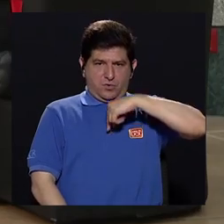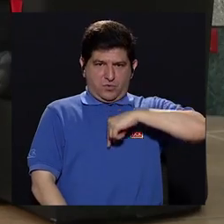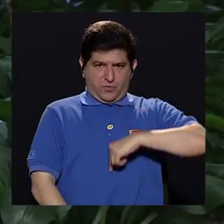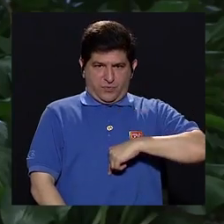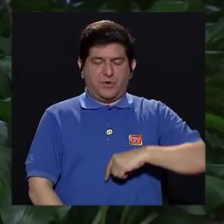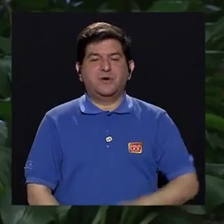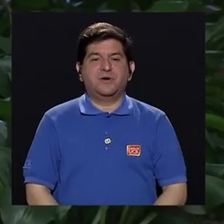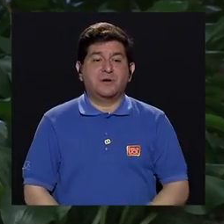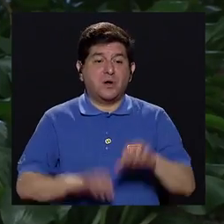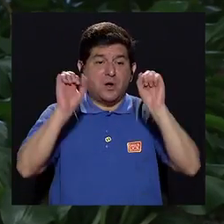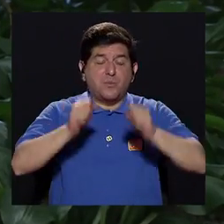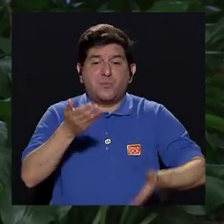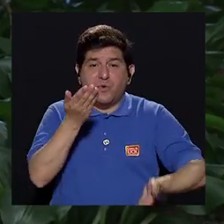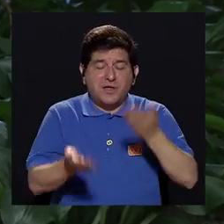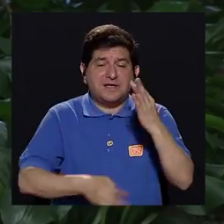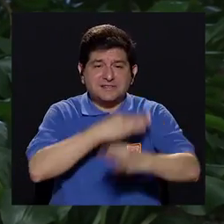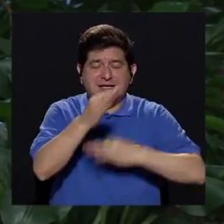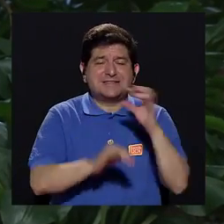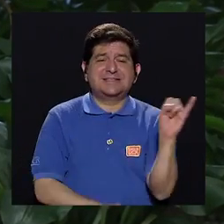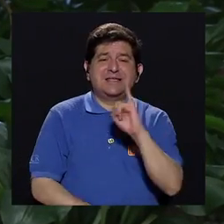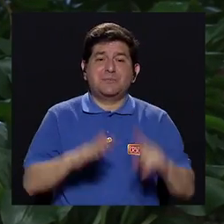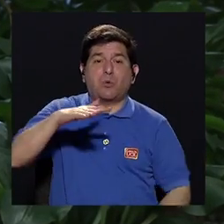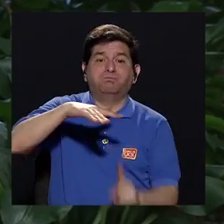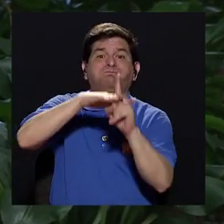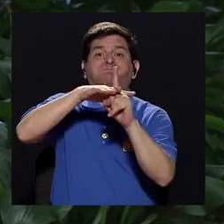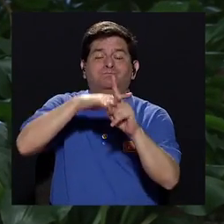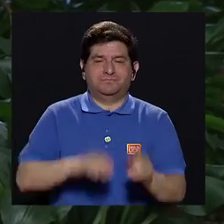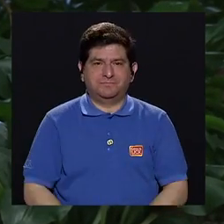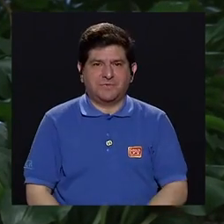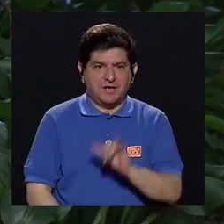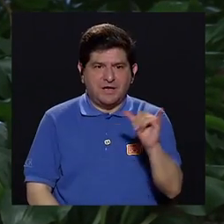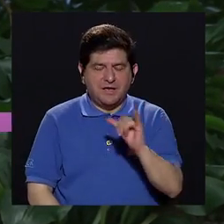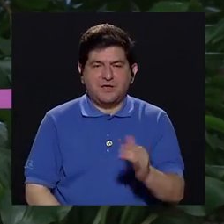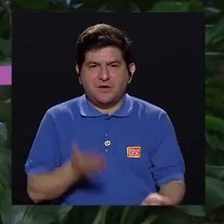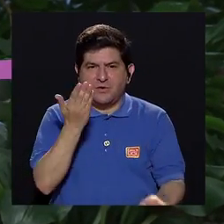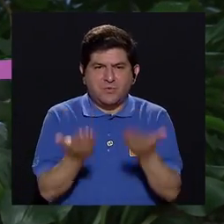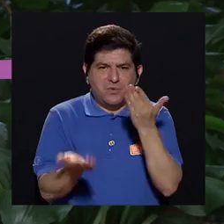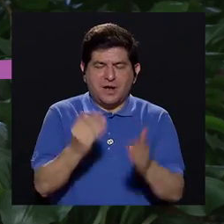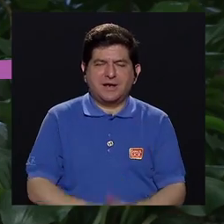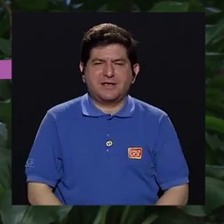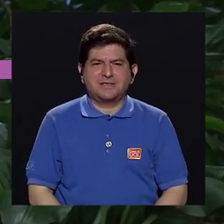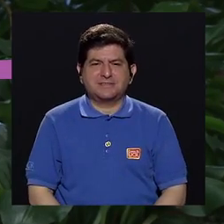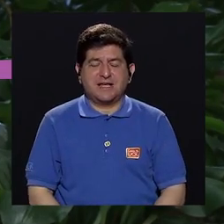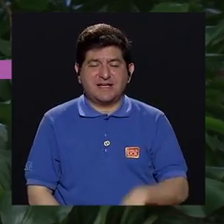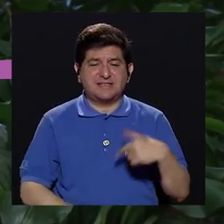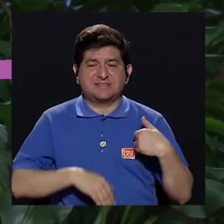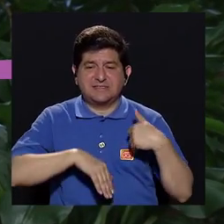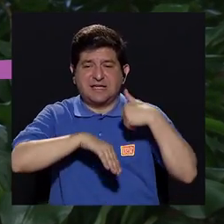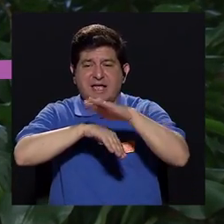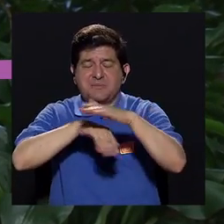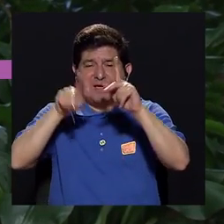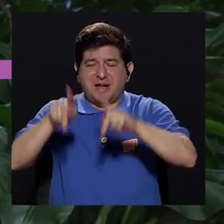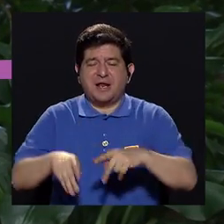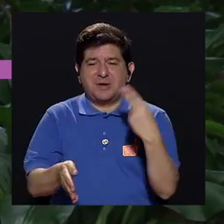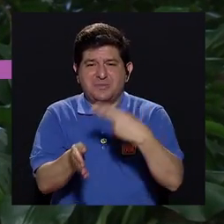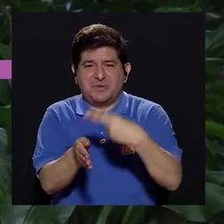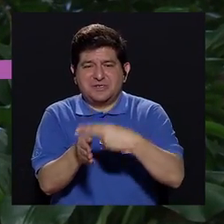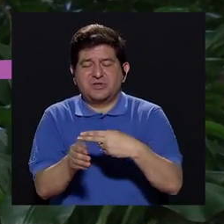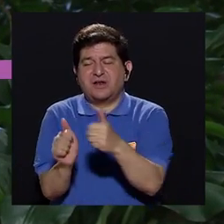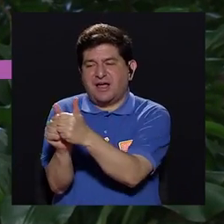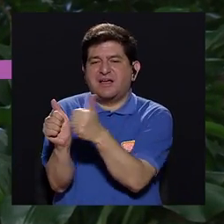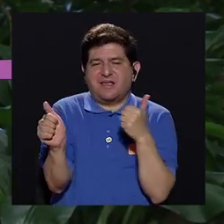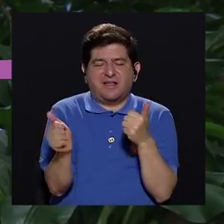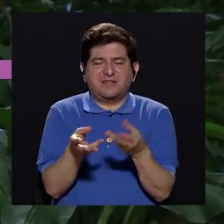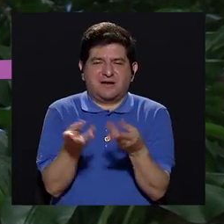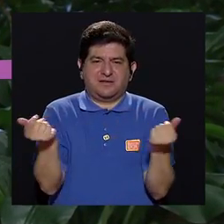PEG ¿por qué? porque puede haber algún tipo de infección algún tipo de que me vaya a provocar un internamiento y se me